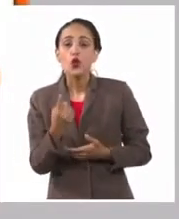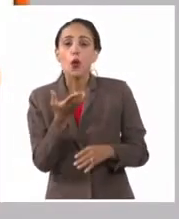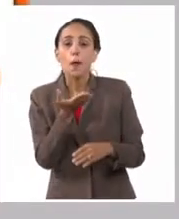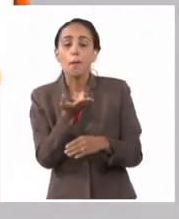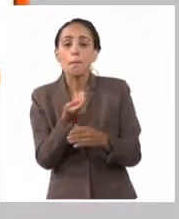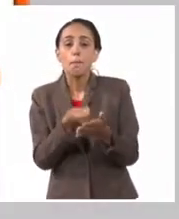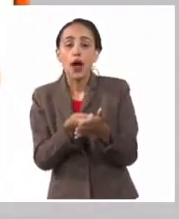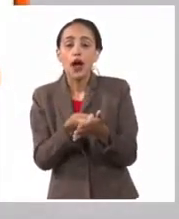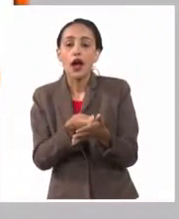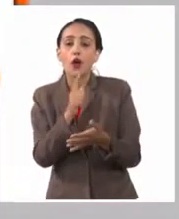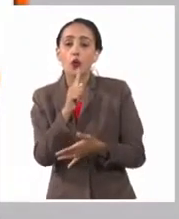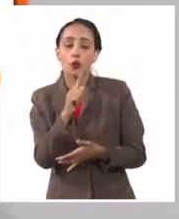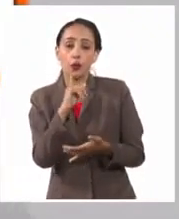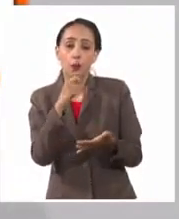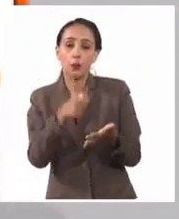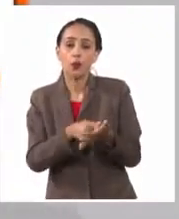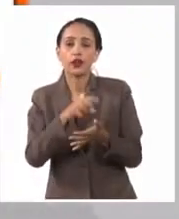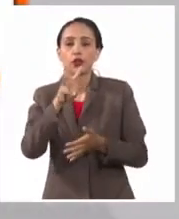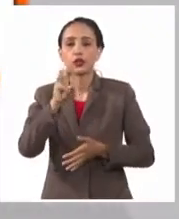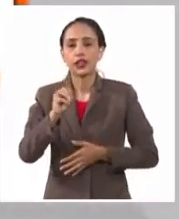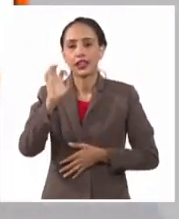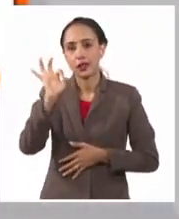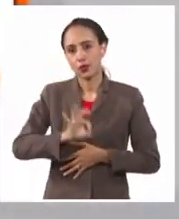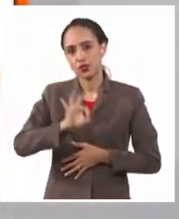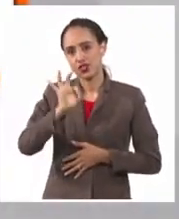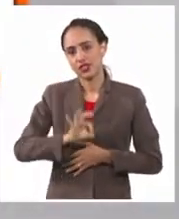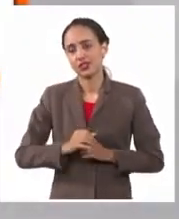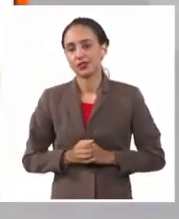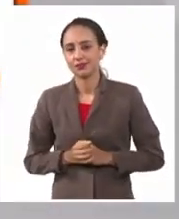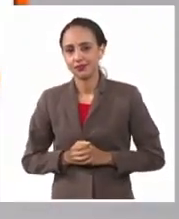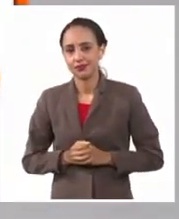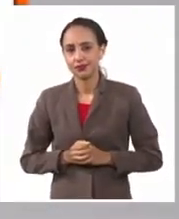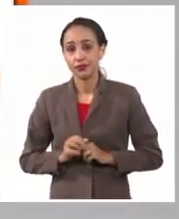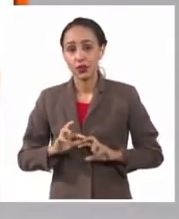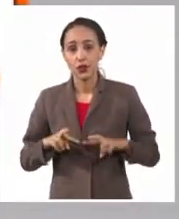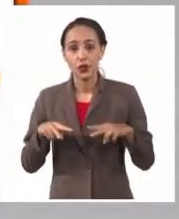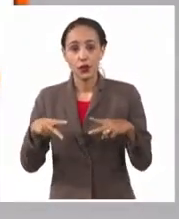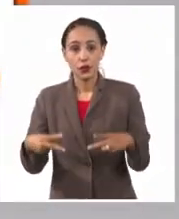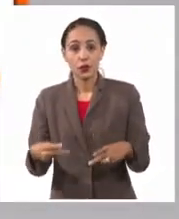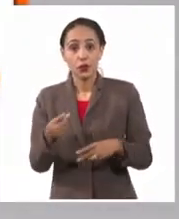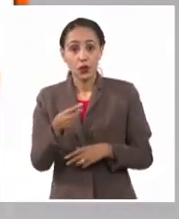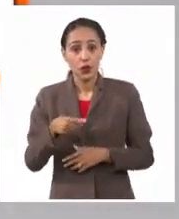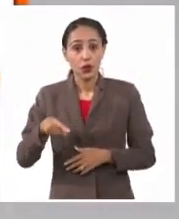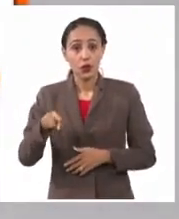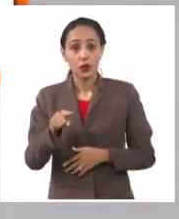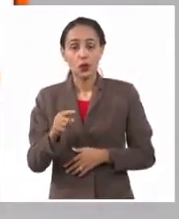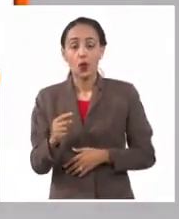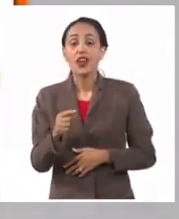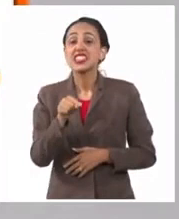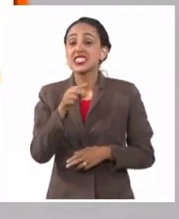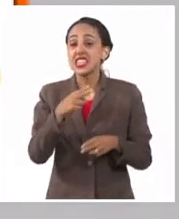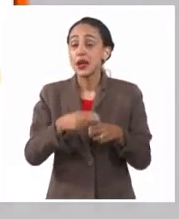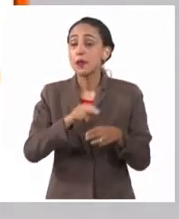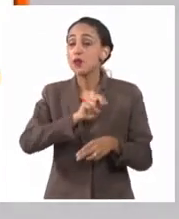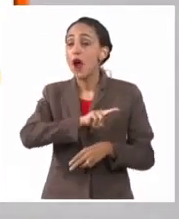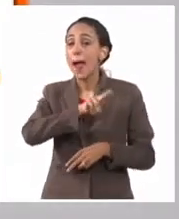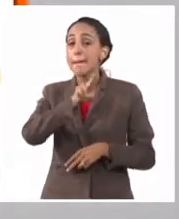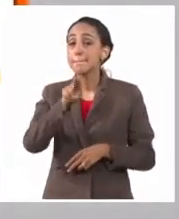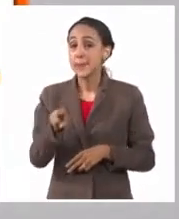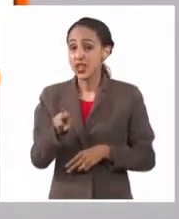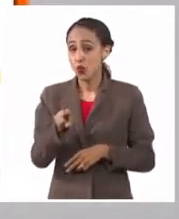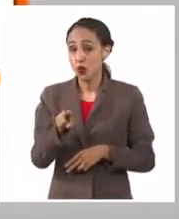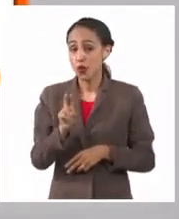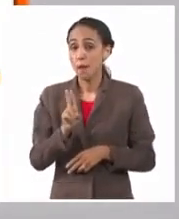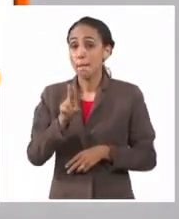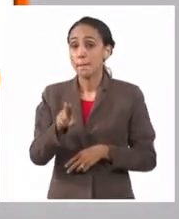tarifa arancelaria del 30%. Y reitero, esto es para los envíos, para los paquetes que